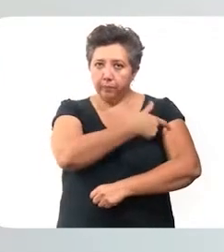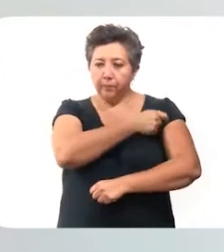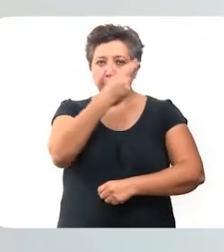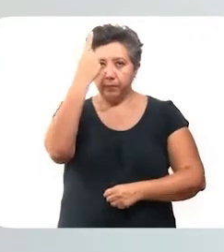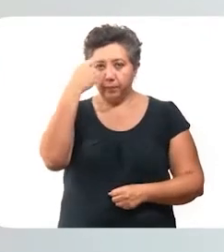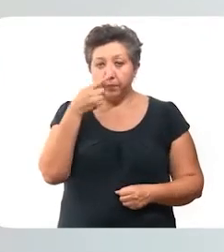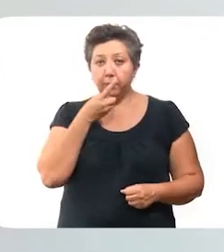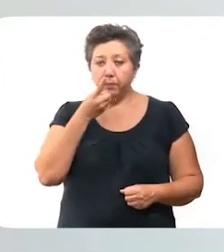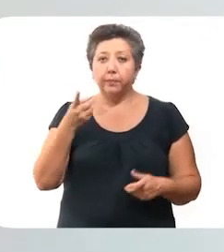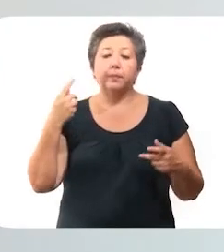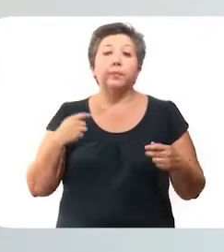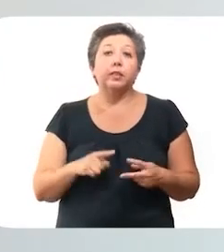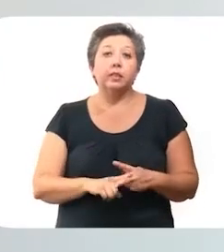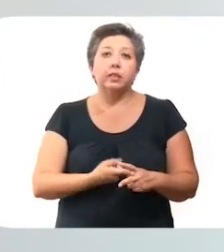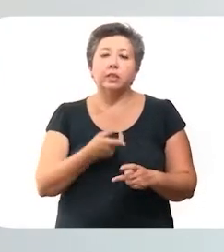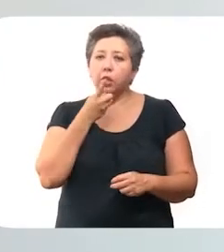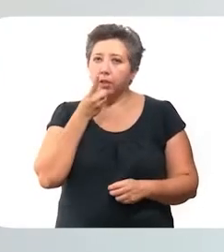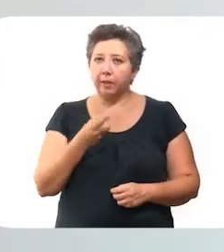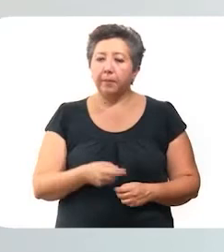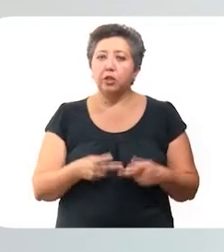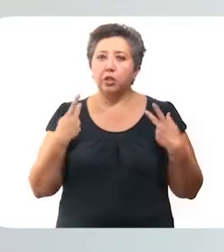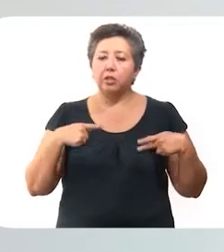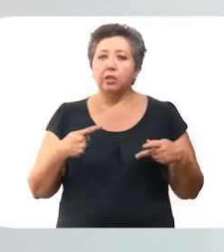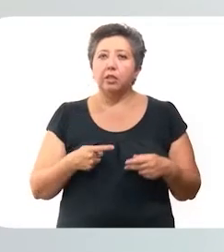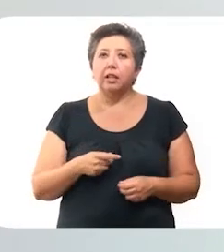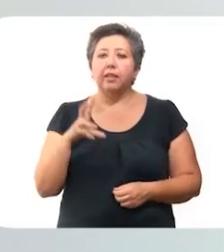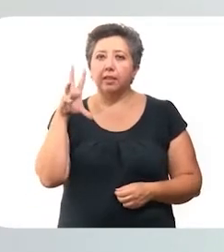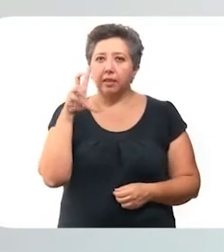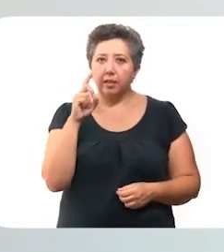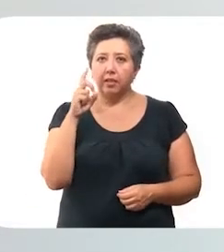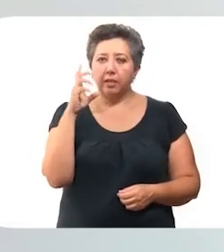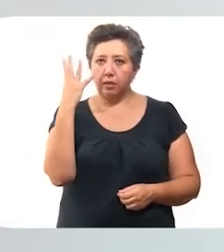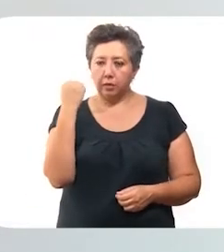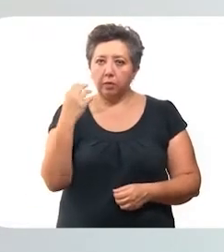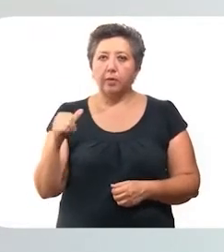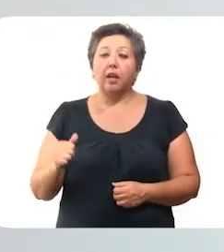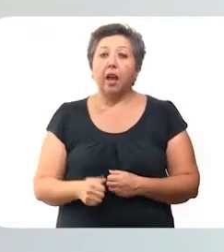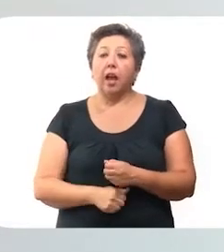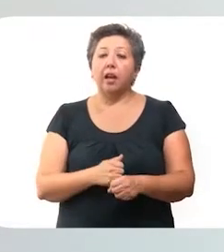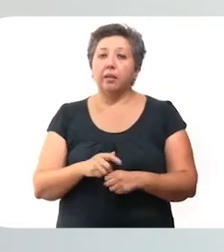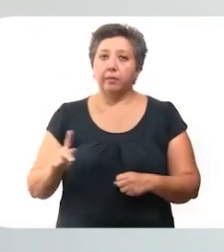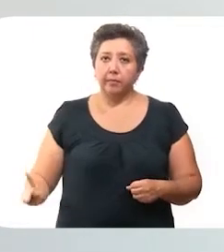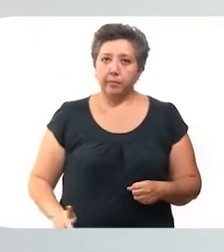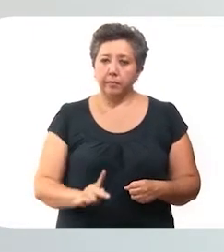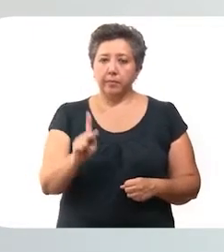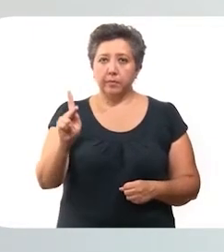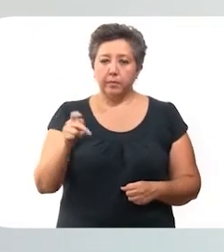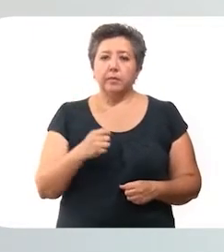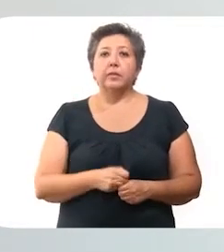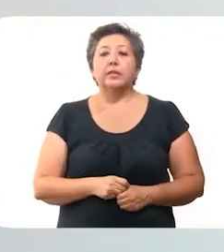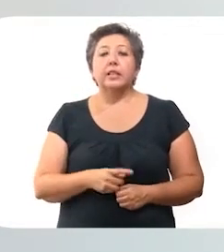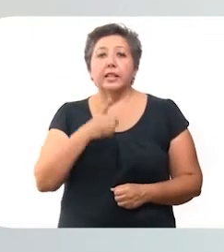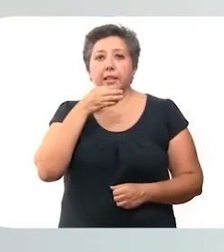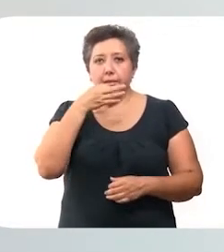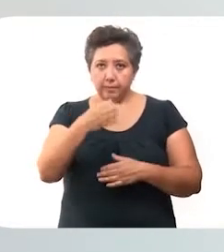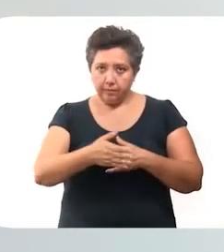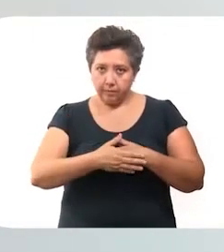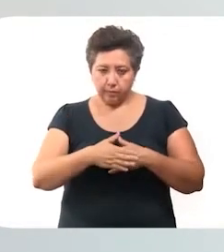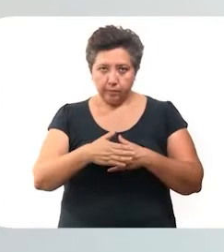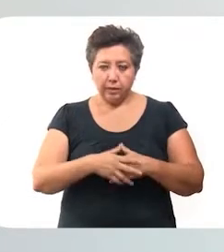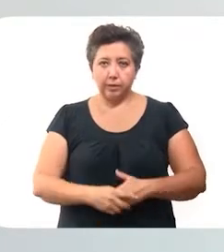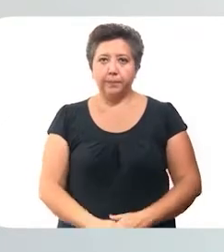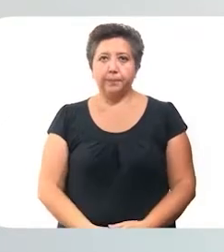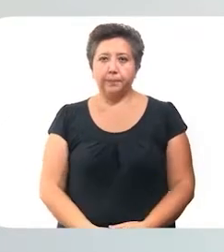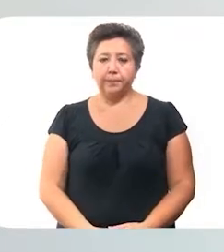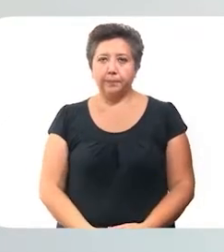contra el coronavirus para iniciar con la aplicación para personas de 30 a 39 años en municipios del interior del estado que se darán a conocer